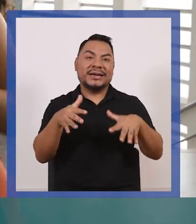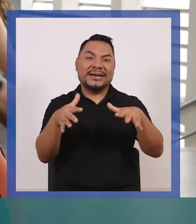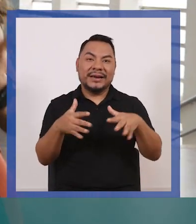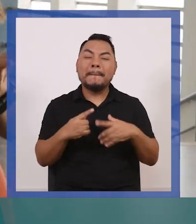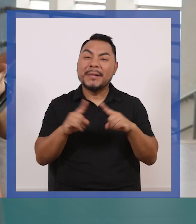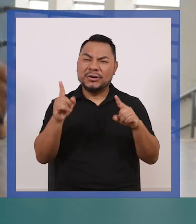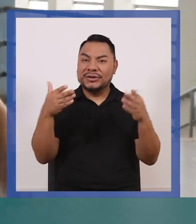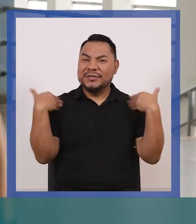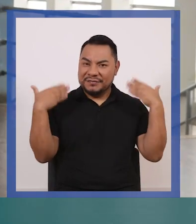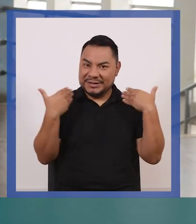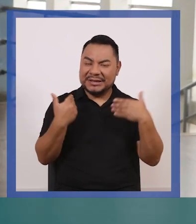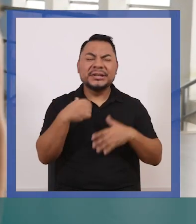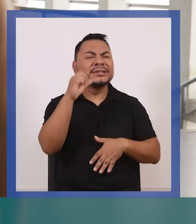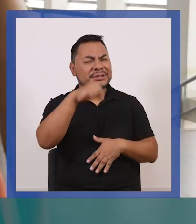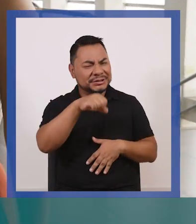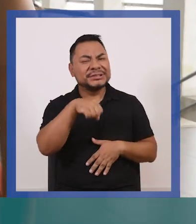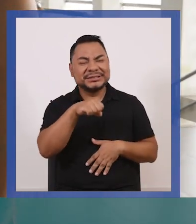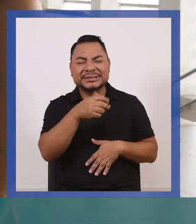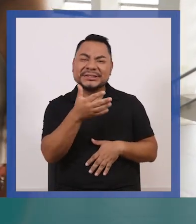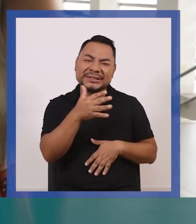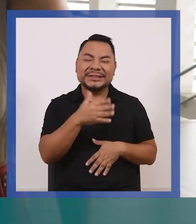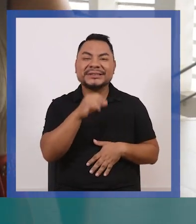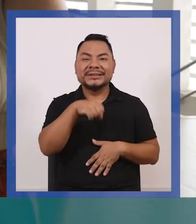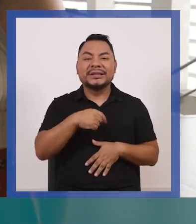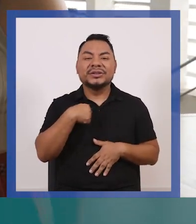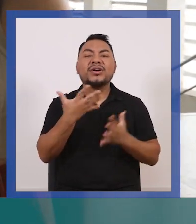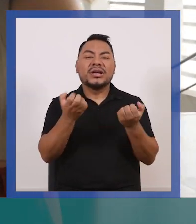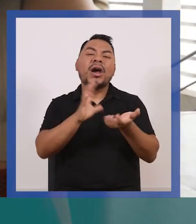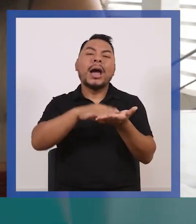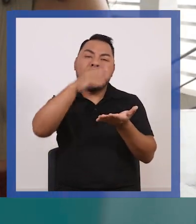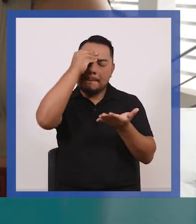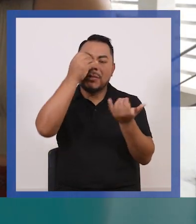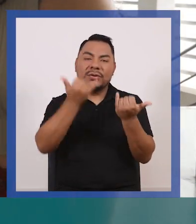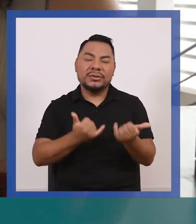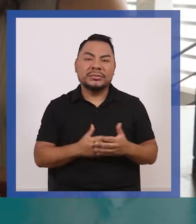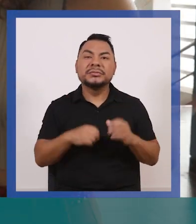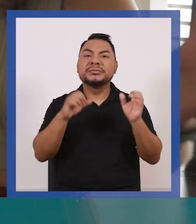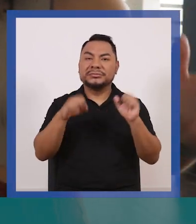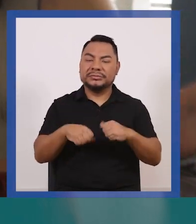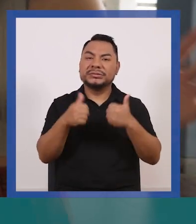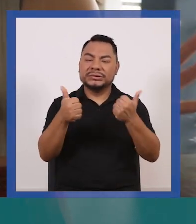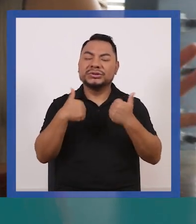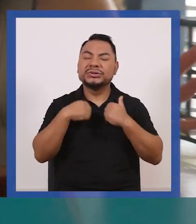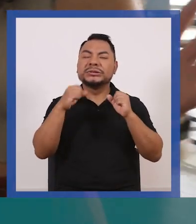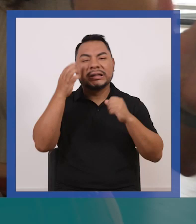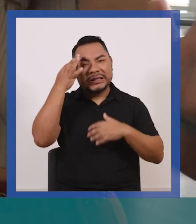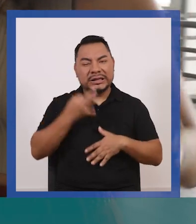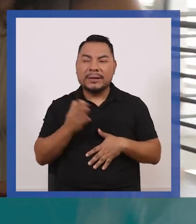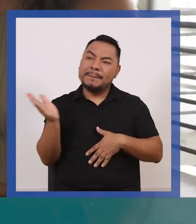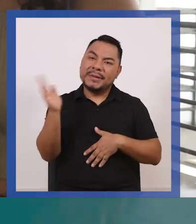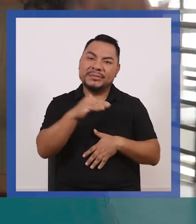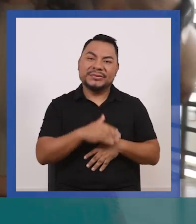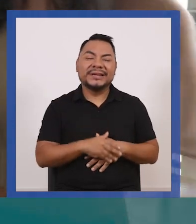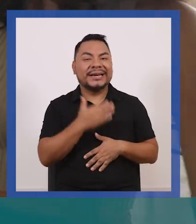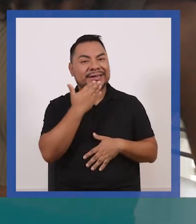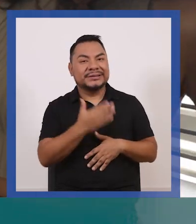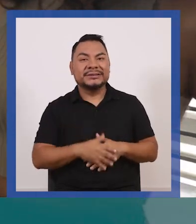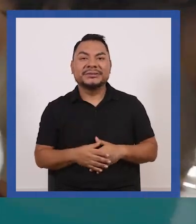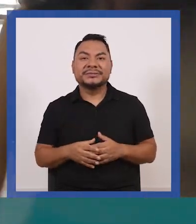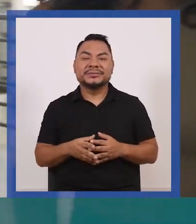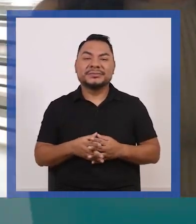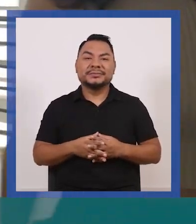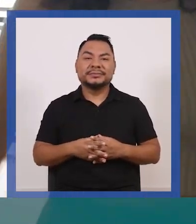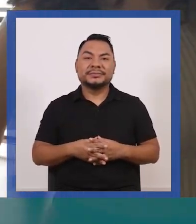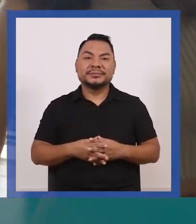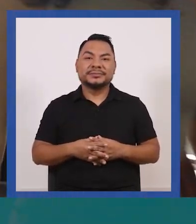nervios, pero de felicidad. Sí, bueno, quiero aprender el día de hoy. Te va a ir muy bien, estoy segura, así que adelante. Gracias.